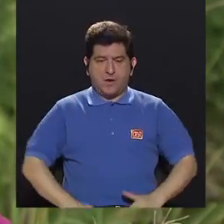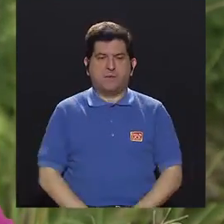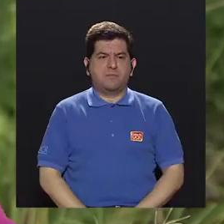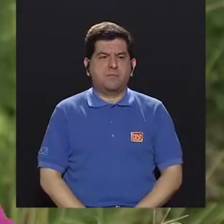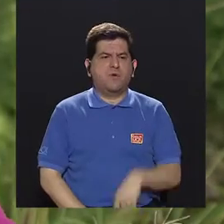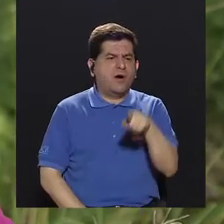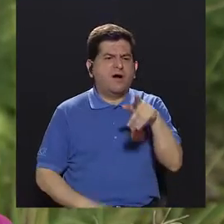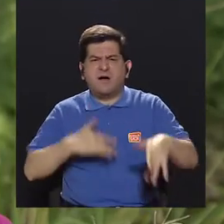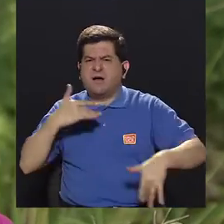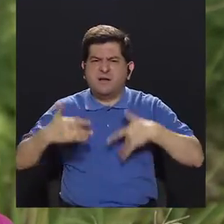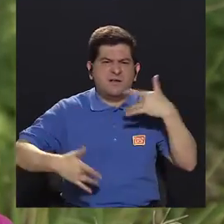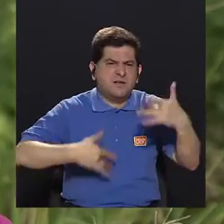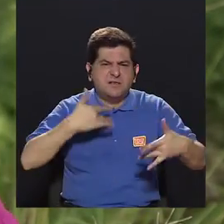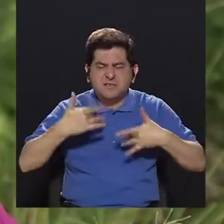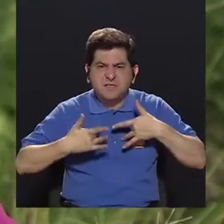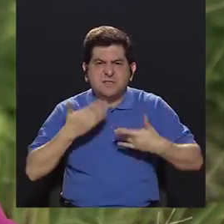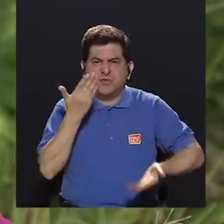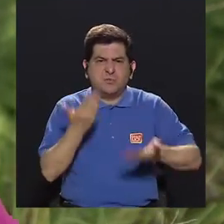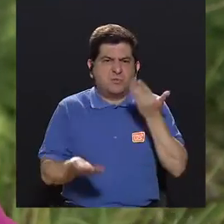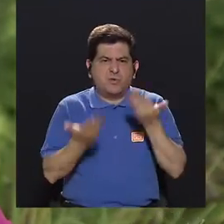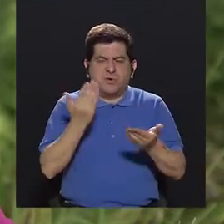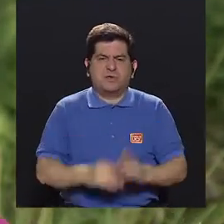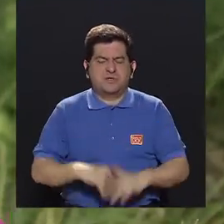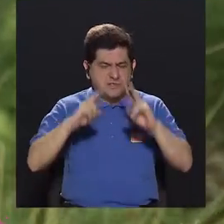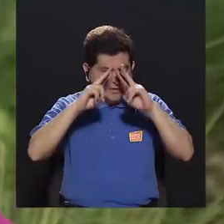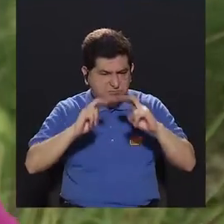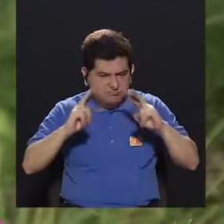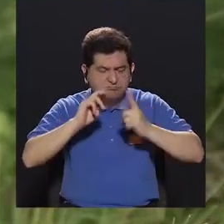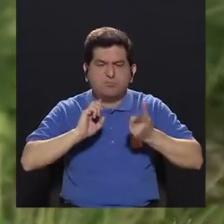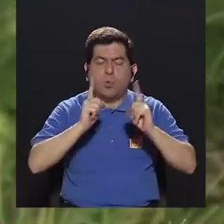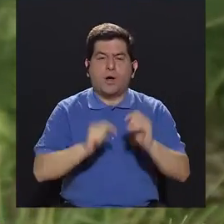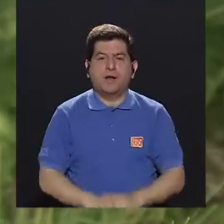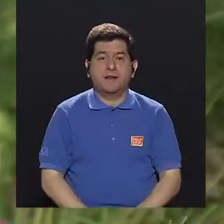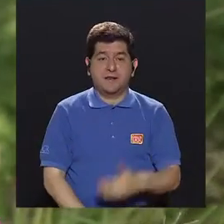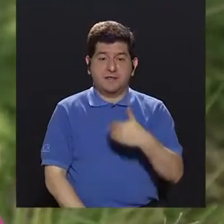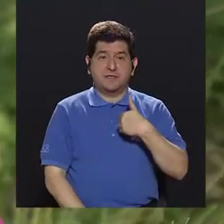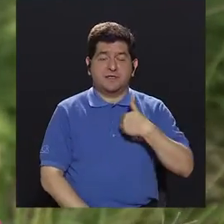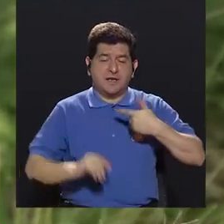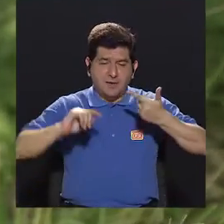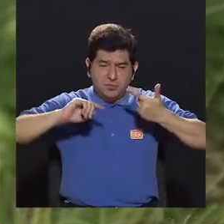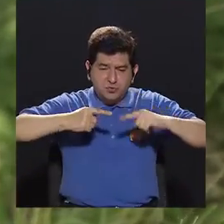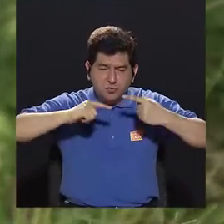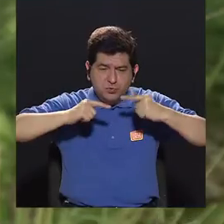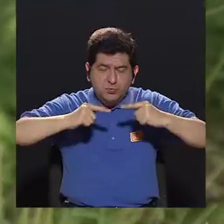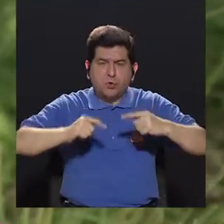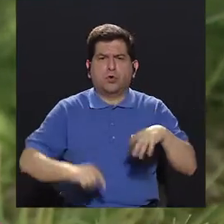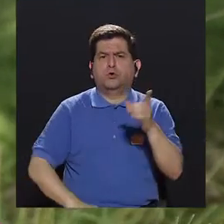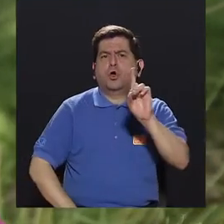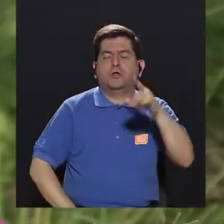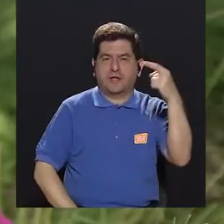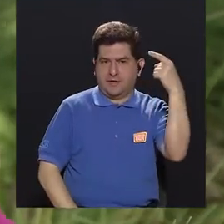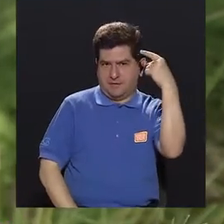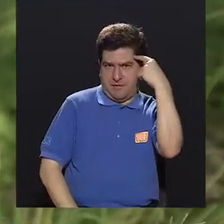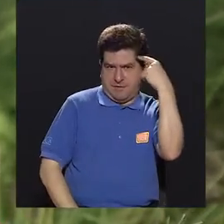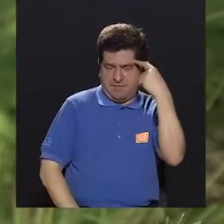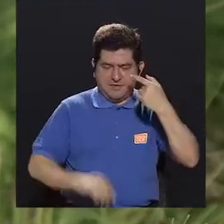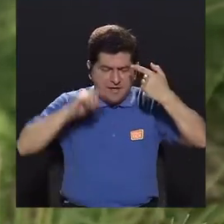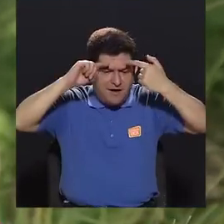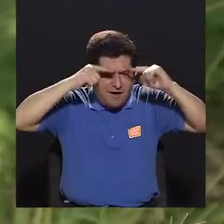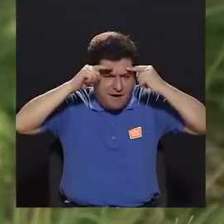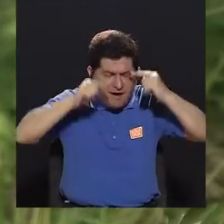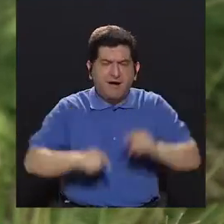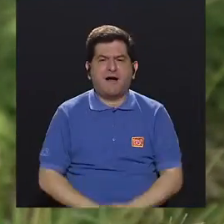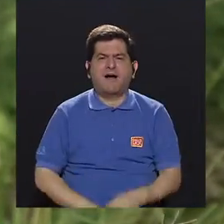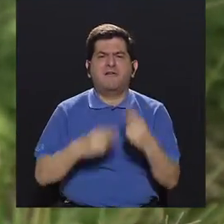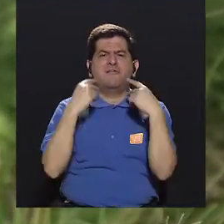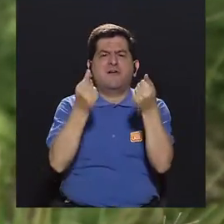empezar a ver qué síntomas nos está invitando a revisar. Por ejemplo, cuando tenemos un dolor de cabeza, corremos rápidamente